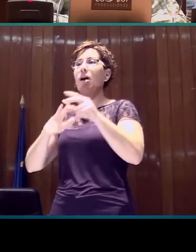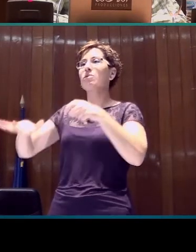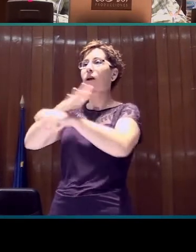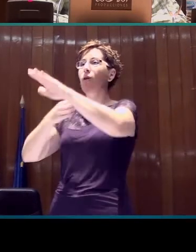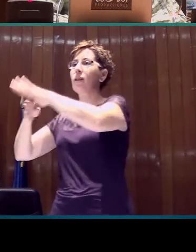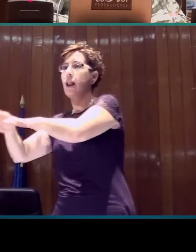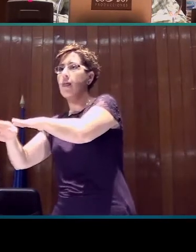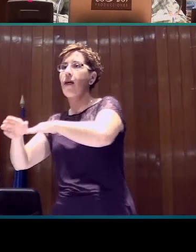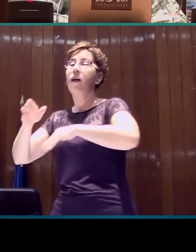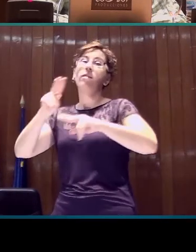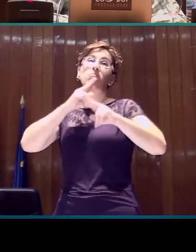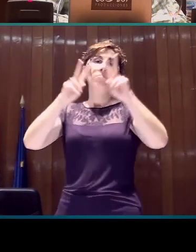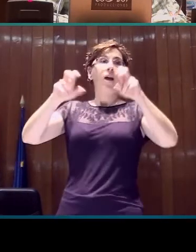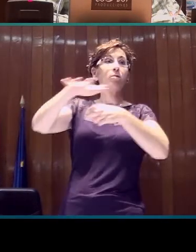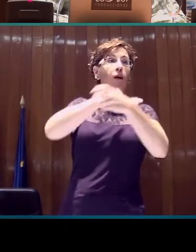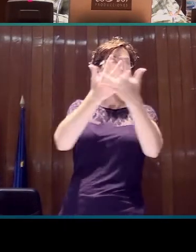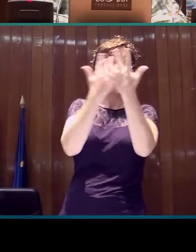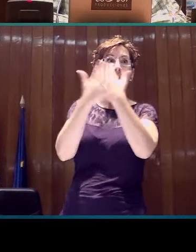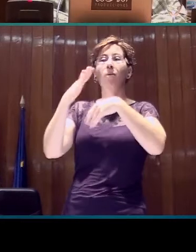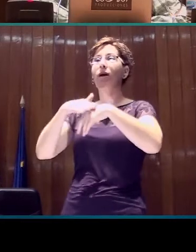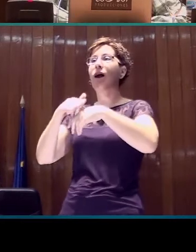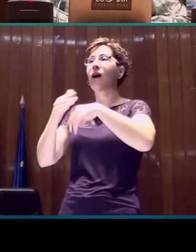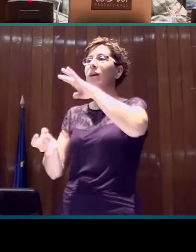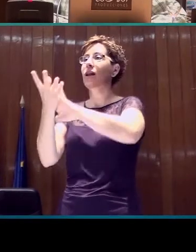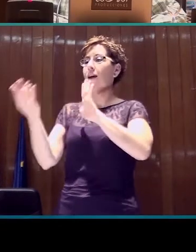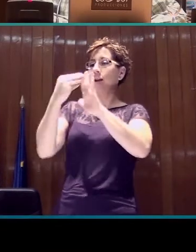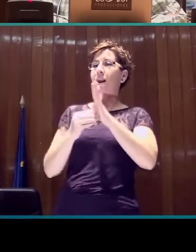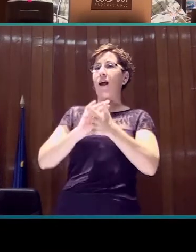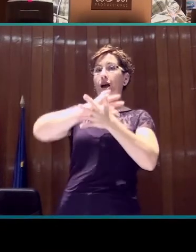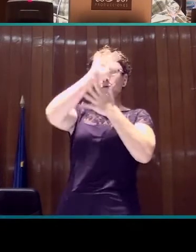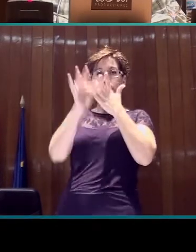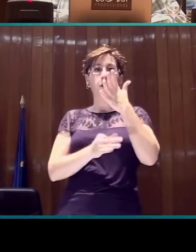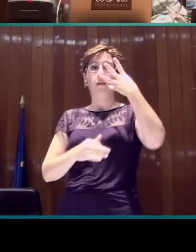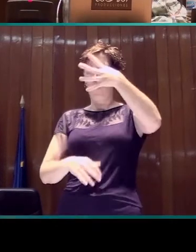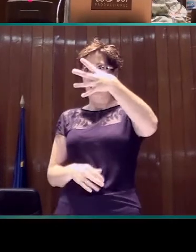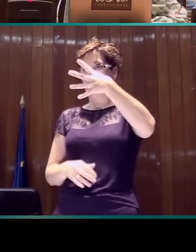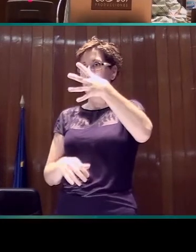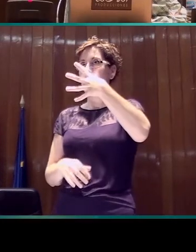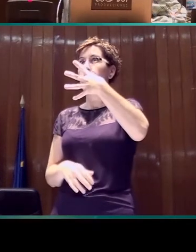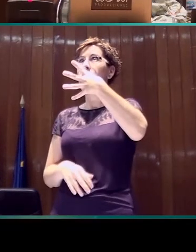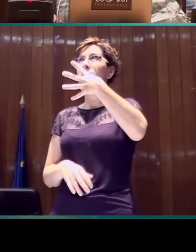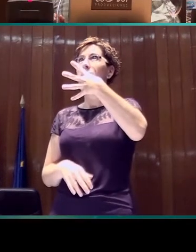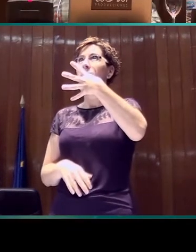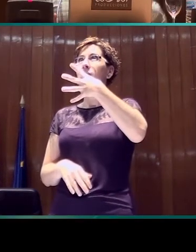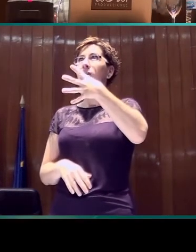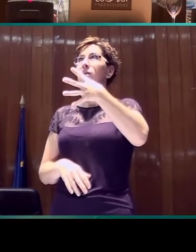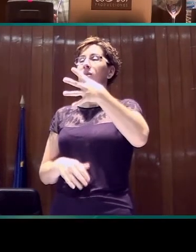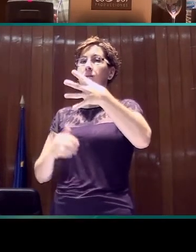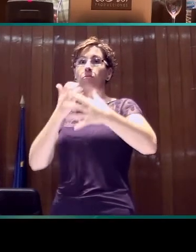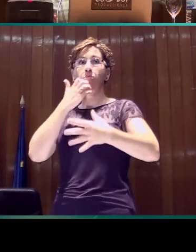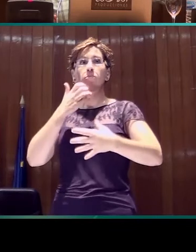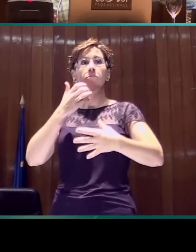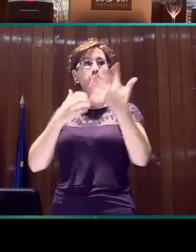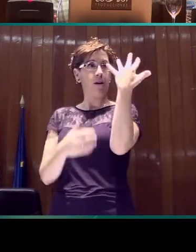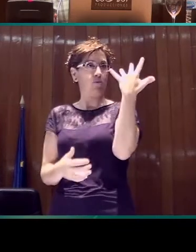para construir una boya. En este caso es una boya de cuatro elementos, ¿de acuerdo? Como veis está por un lado la mano en el espacio real,